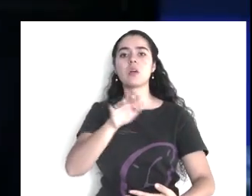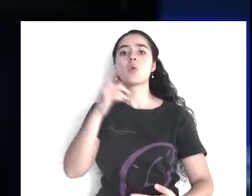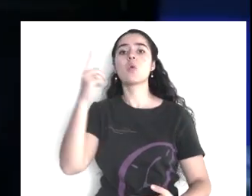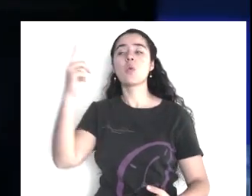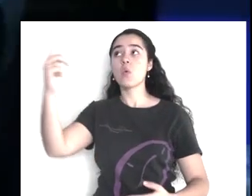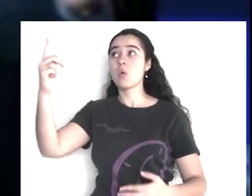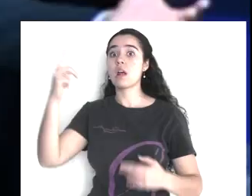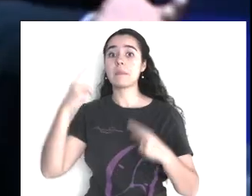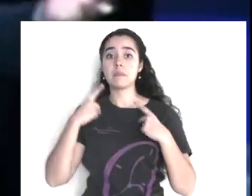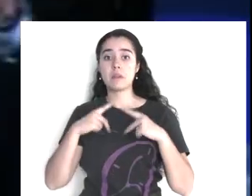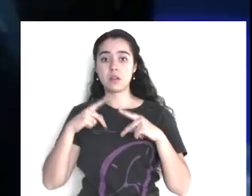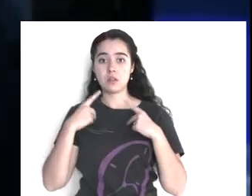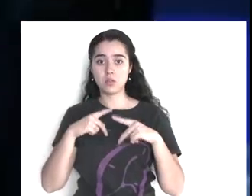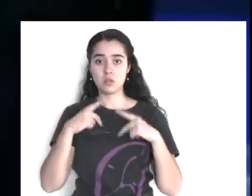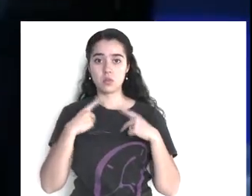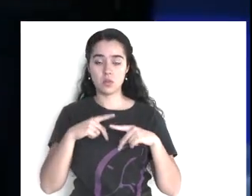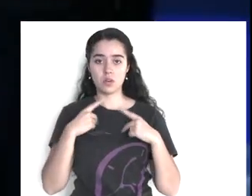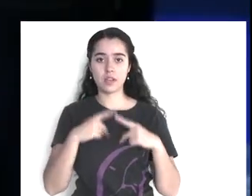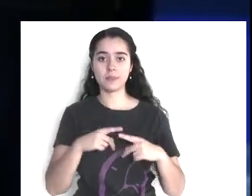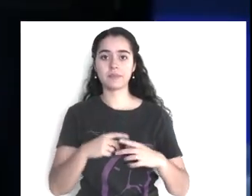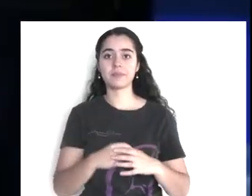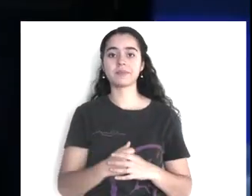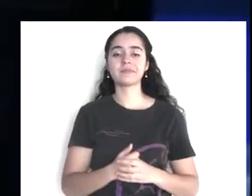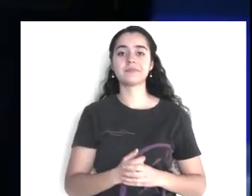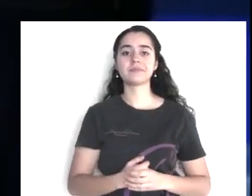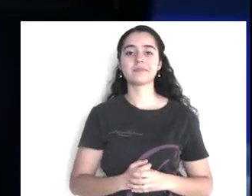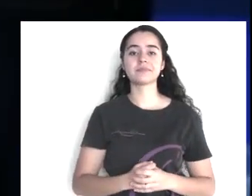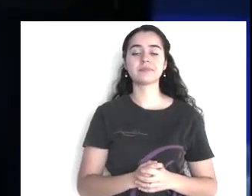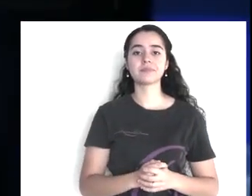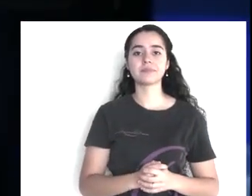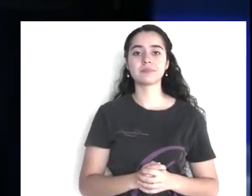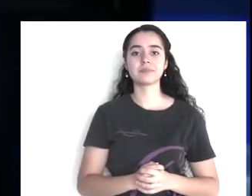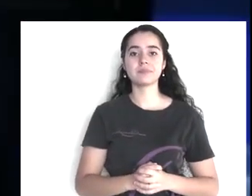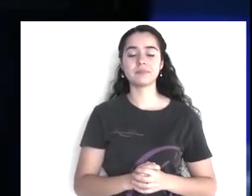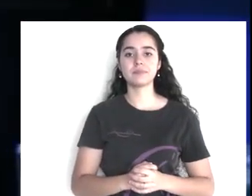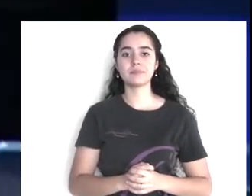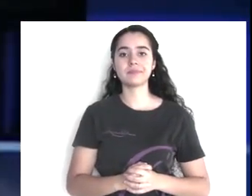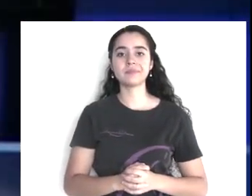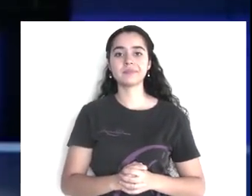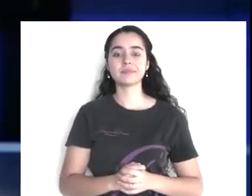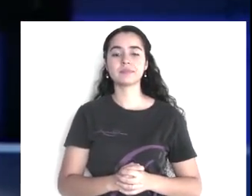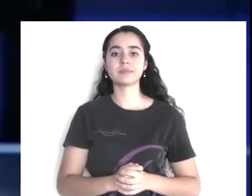de una congregación, de una casa, de una oración, ahí, de tantos que hay,